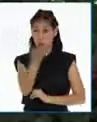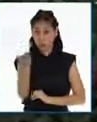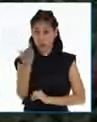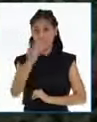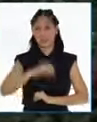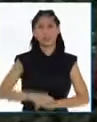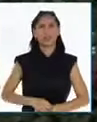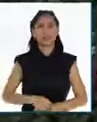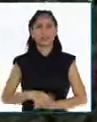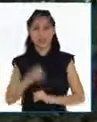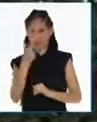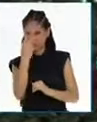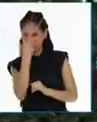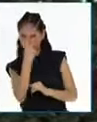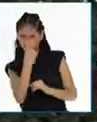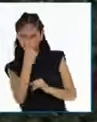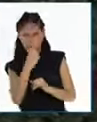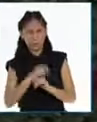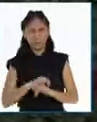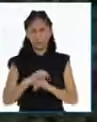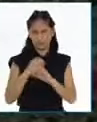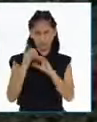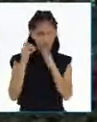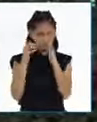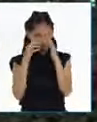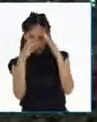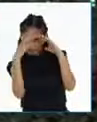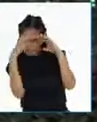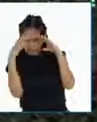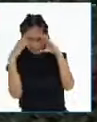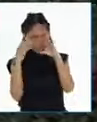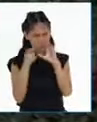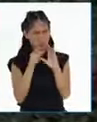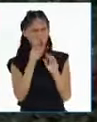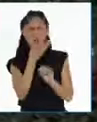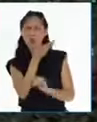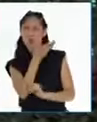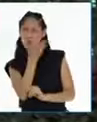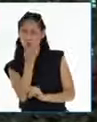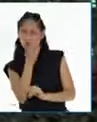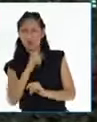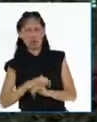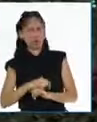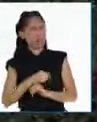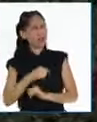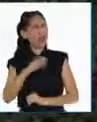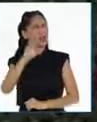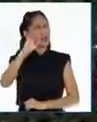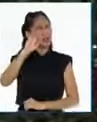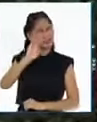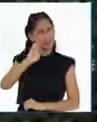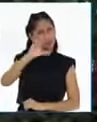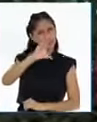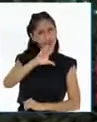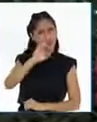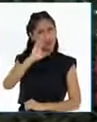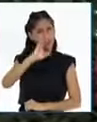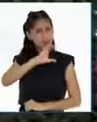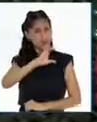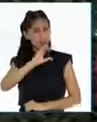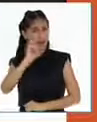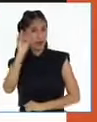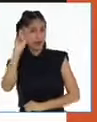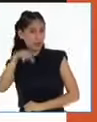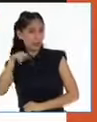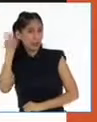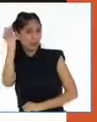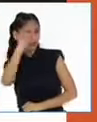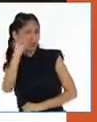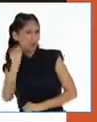Para responder a las preguntas, ¿qué son las elecciones de autoridades y por qué se realizan? ¡Guau!